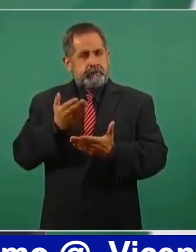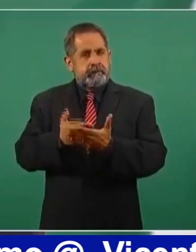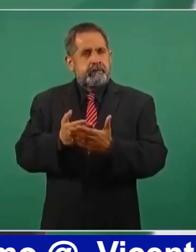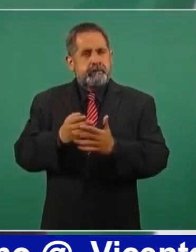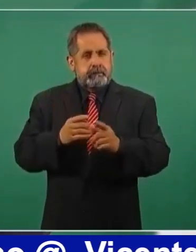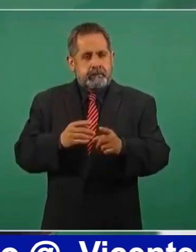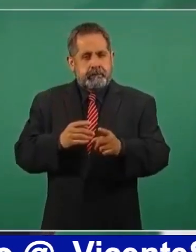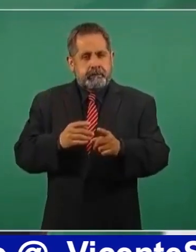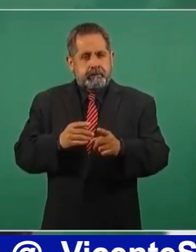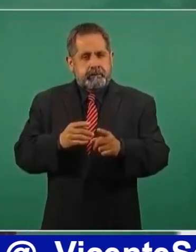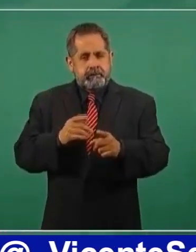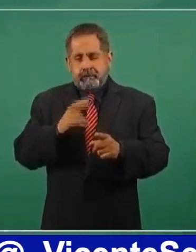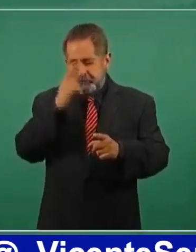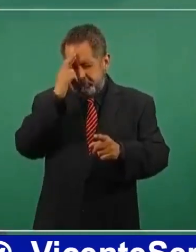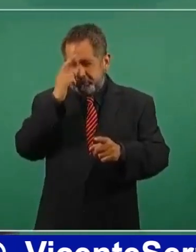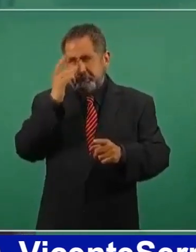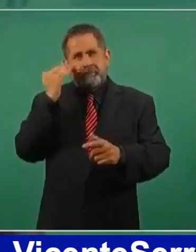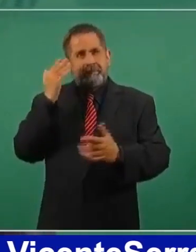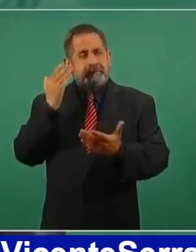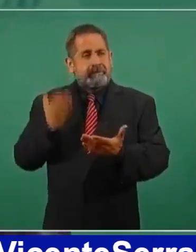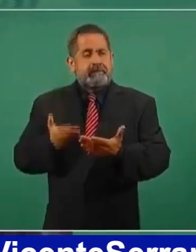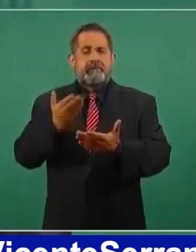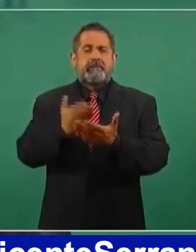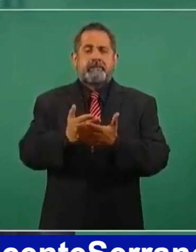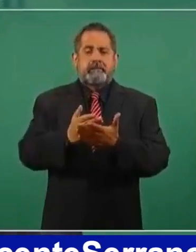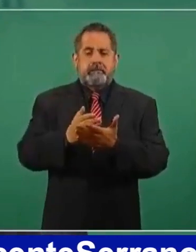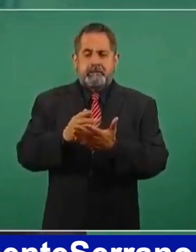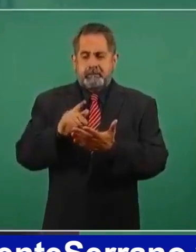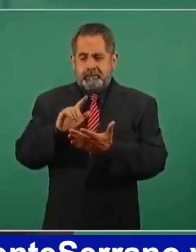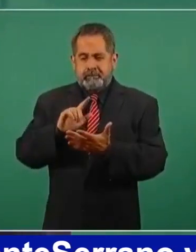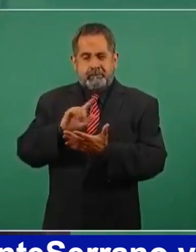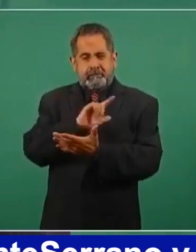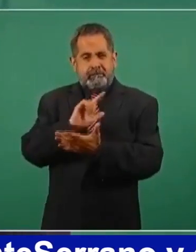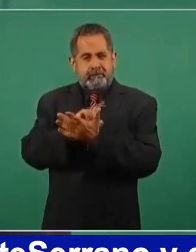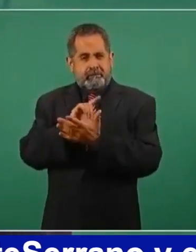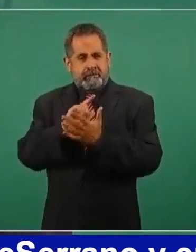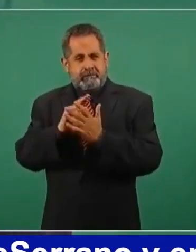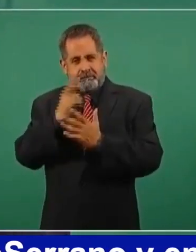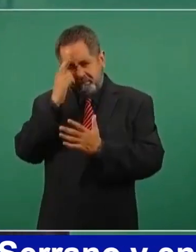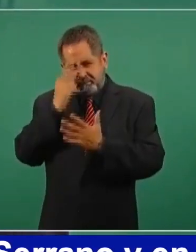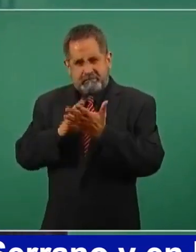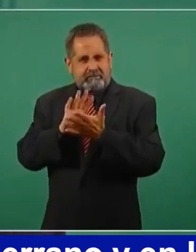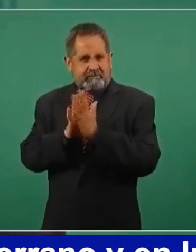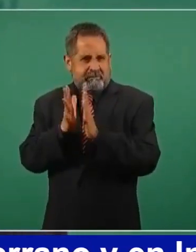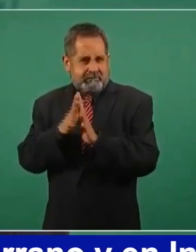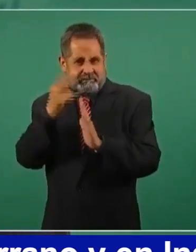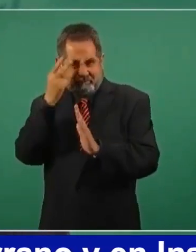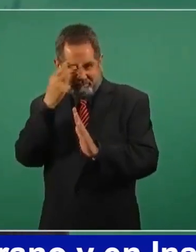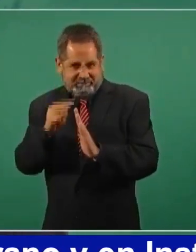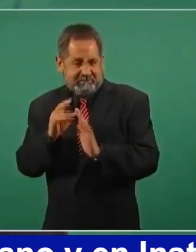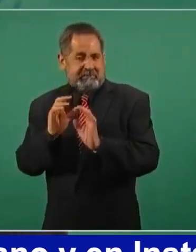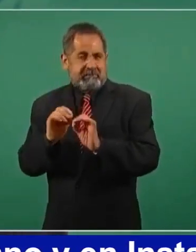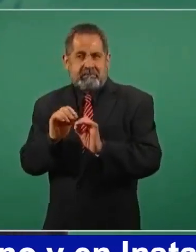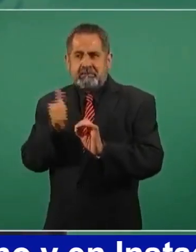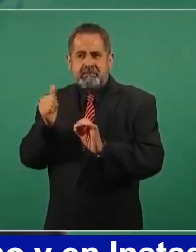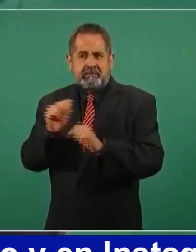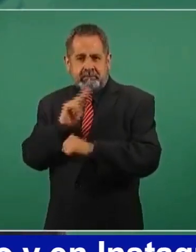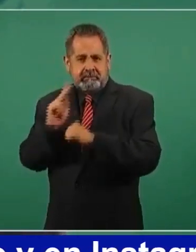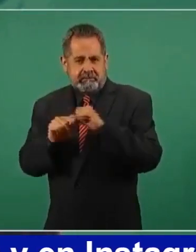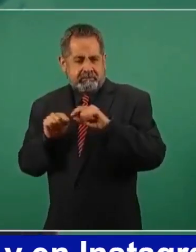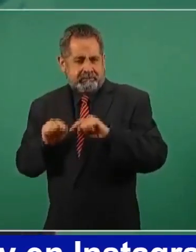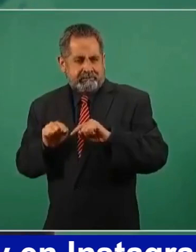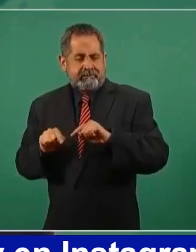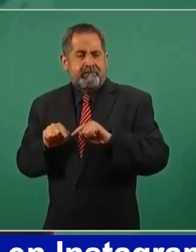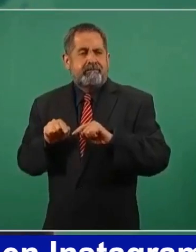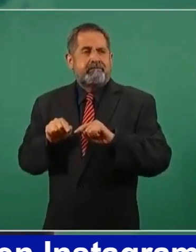delincuentes mexicanos o de otras partes dedicados